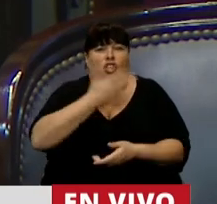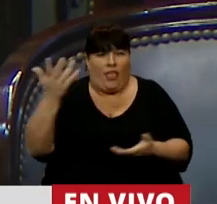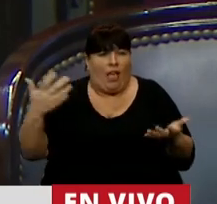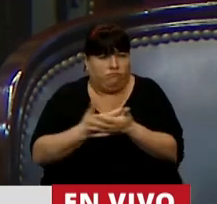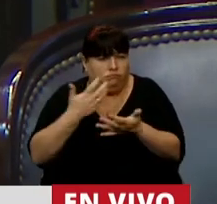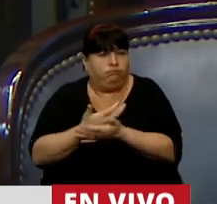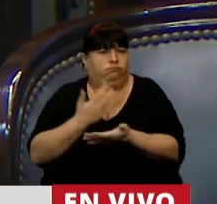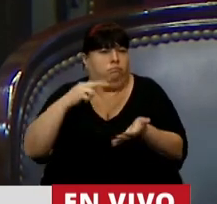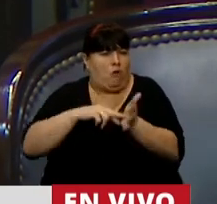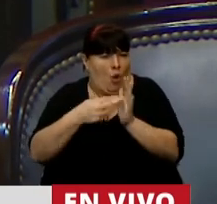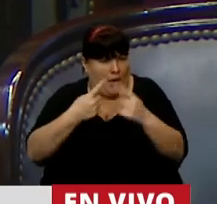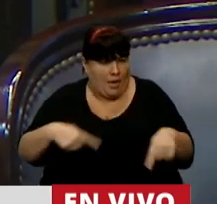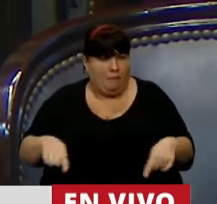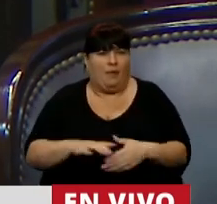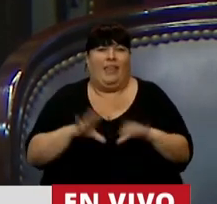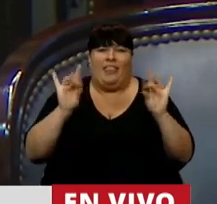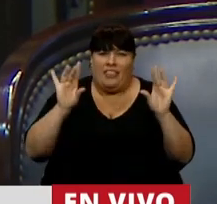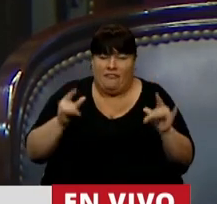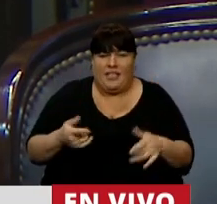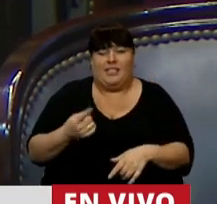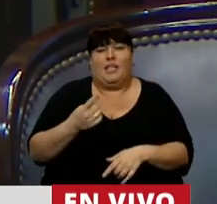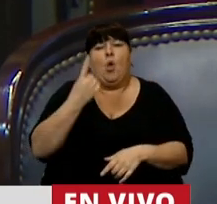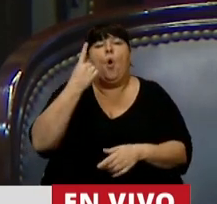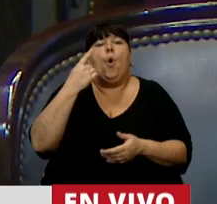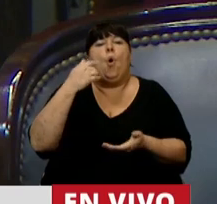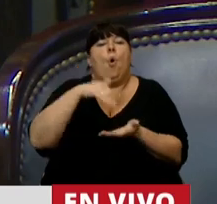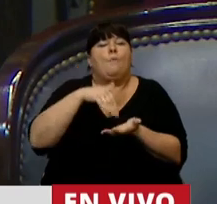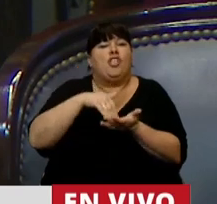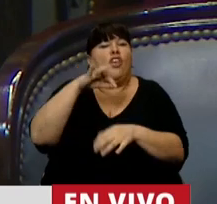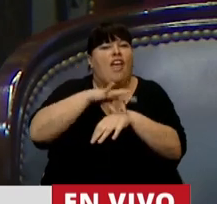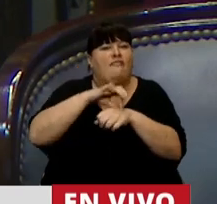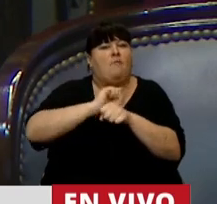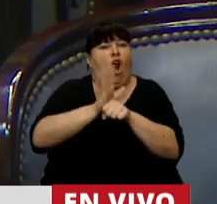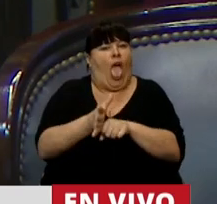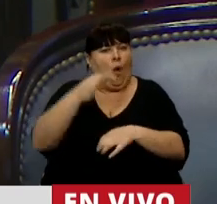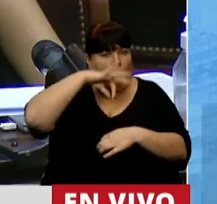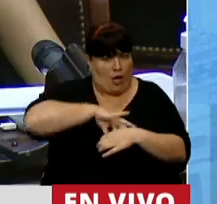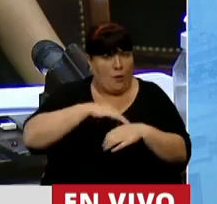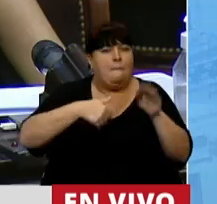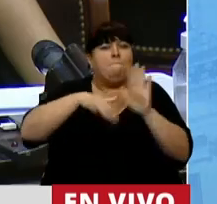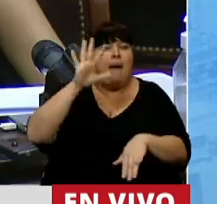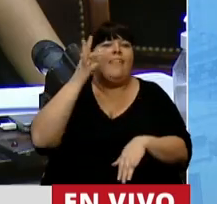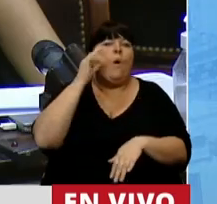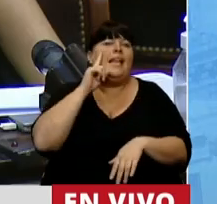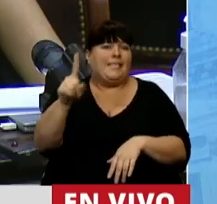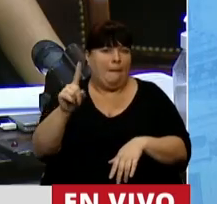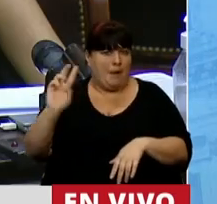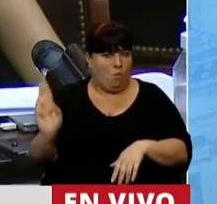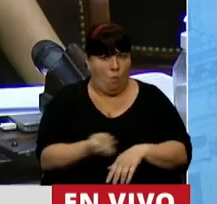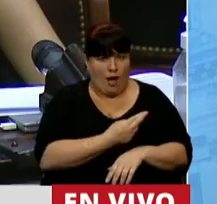argentina. Un millón de enfermos con coronavirus. Más de 40.000